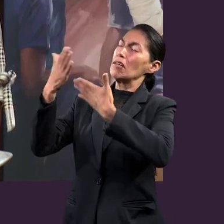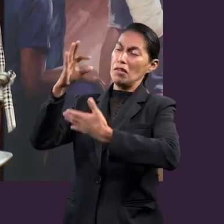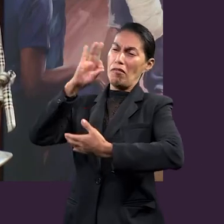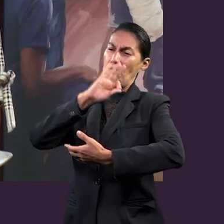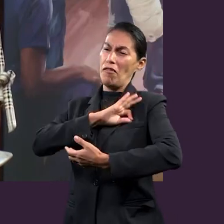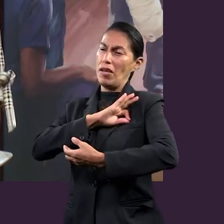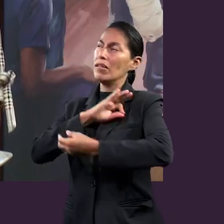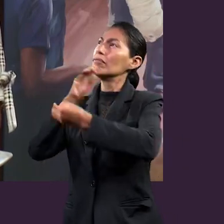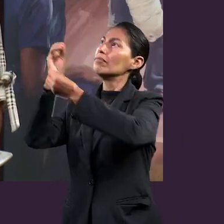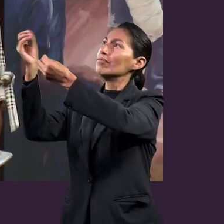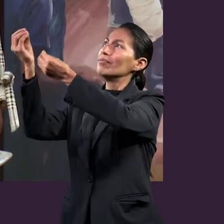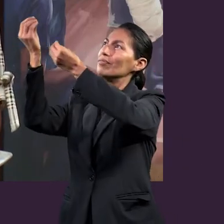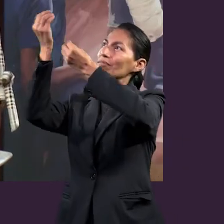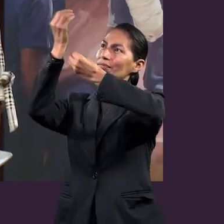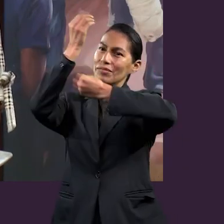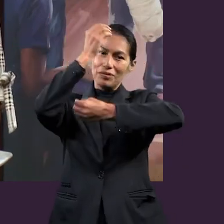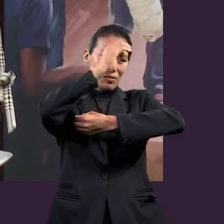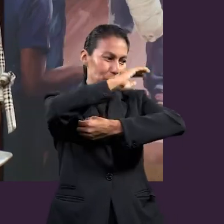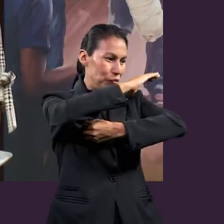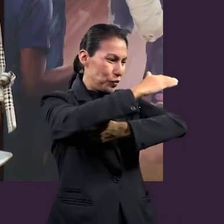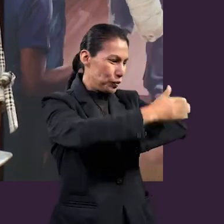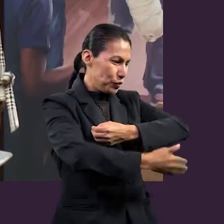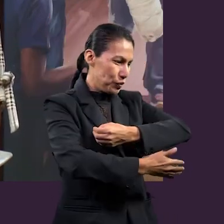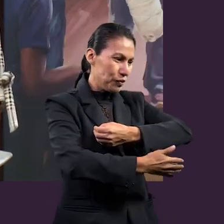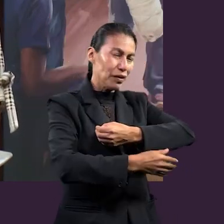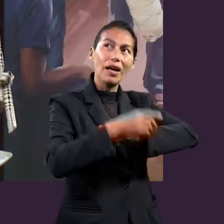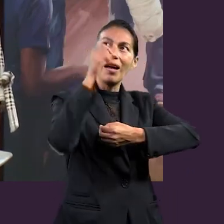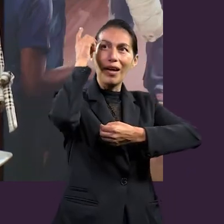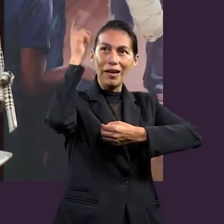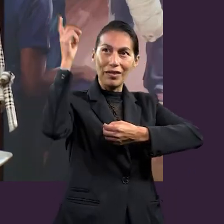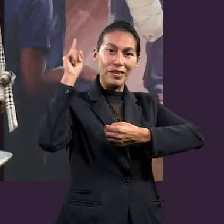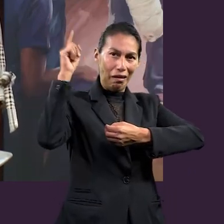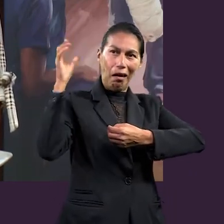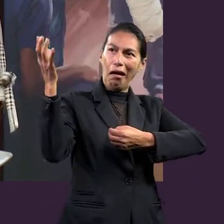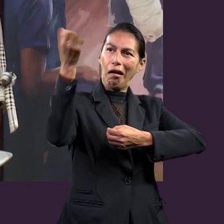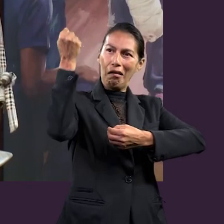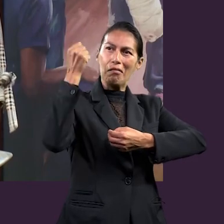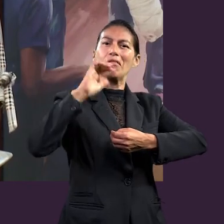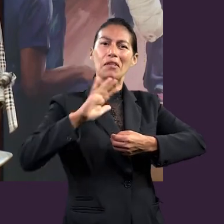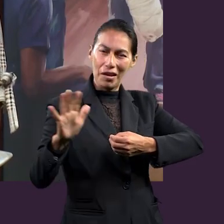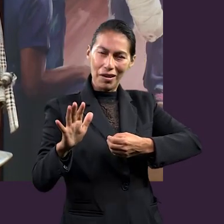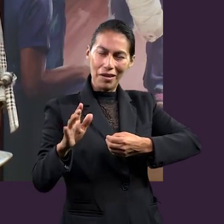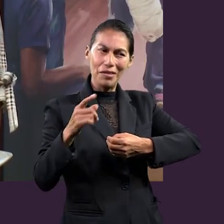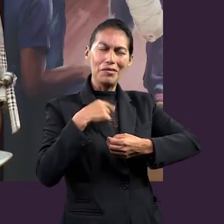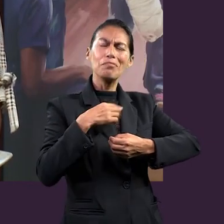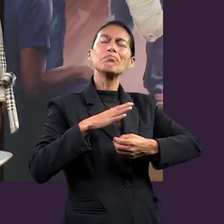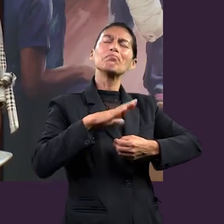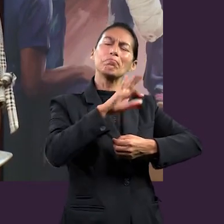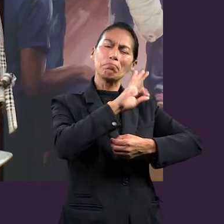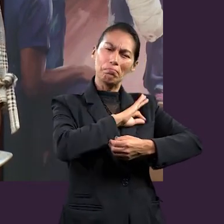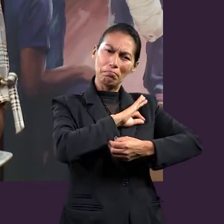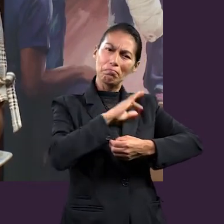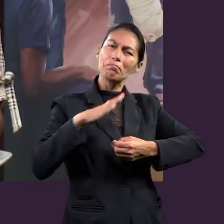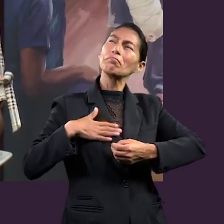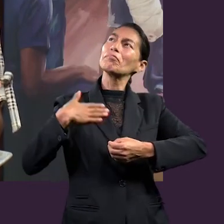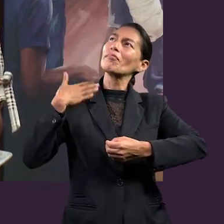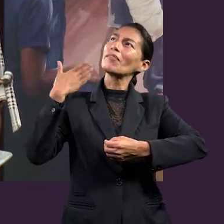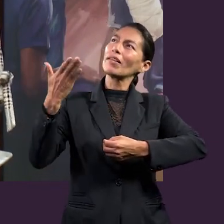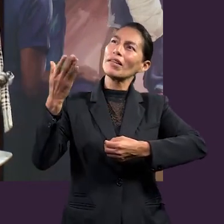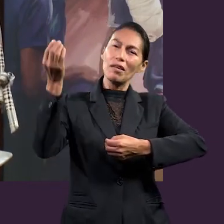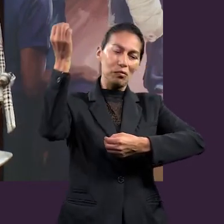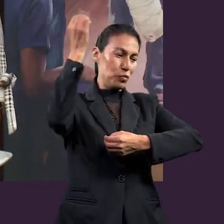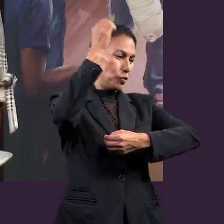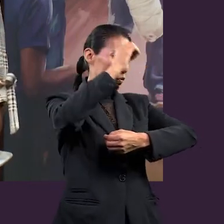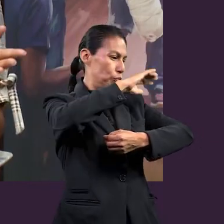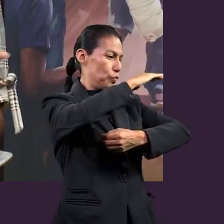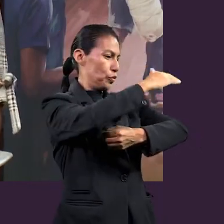Confiamos. Entonces, si nosotros llevamos ese escudo a la guerra, es porque confiamos que Dios va a pelear la batalla o que en este caso ya la